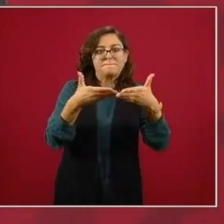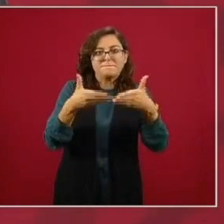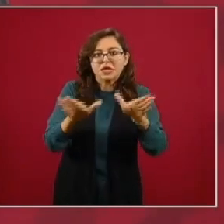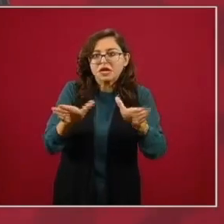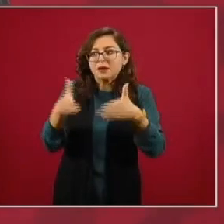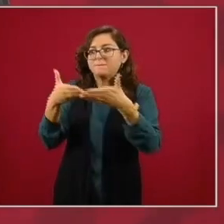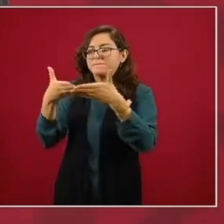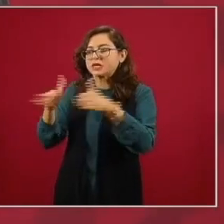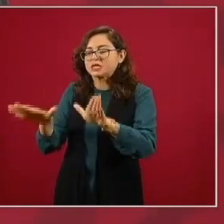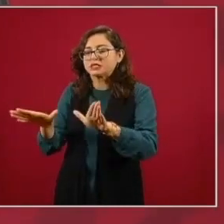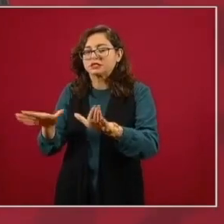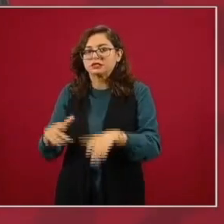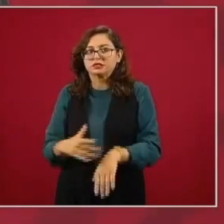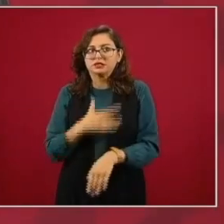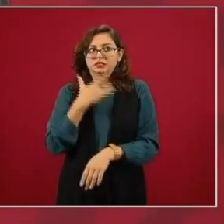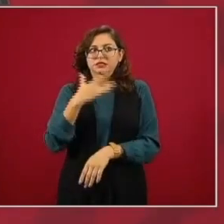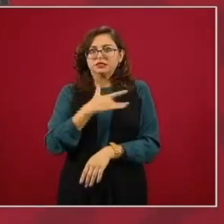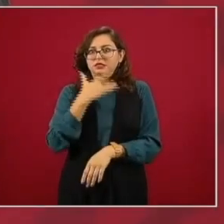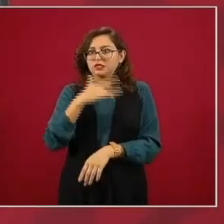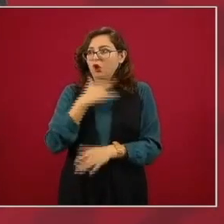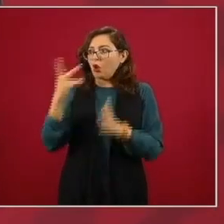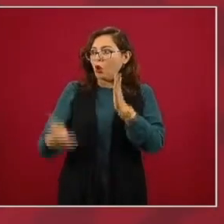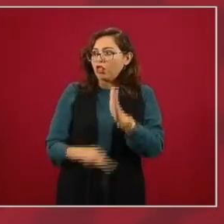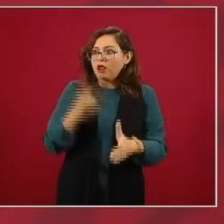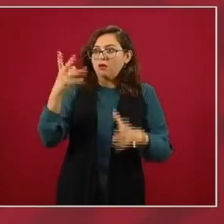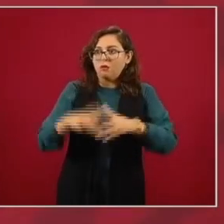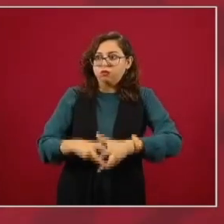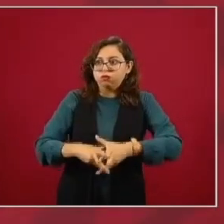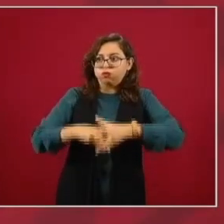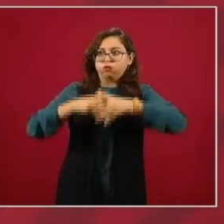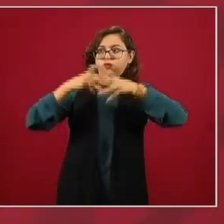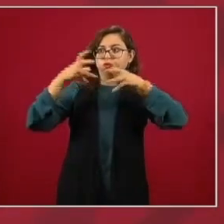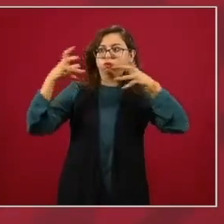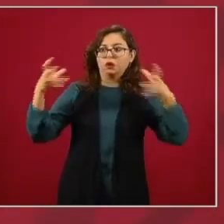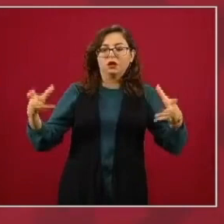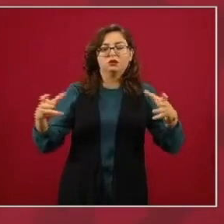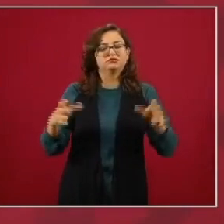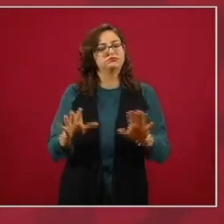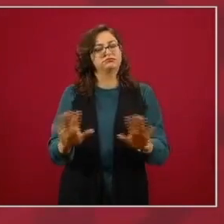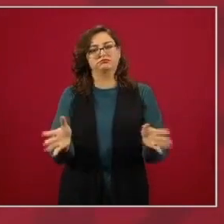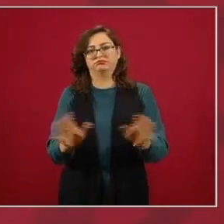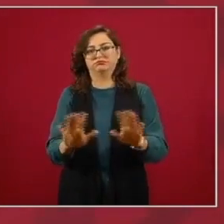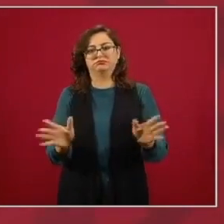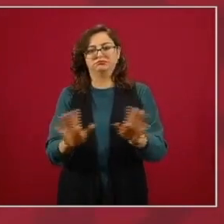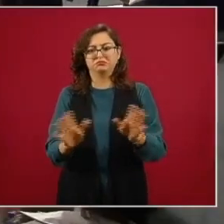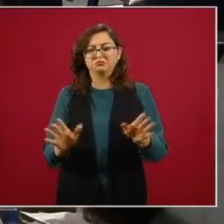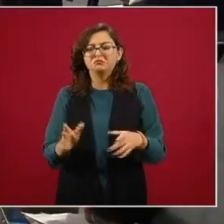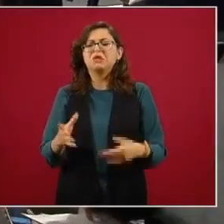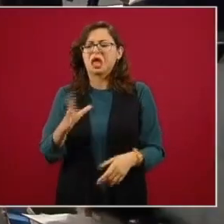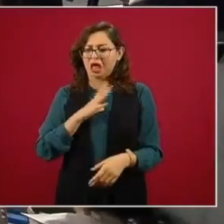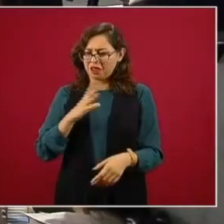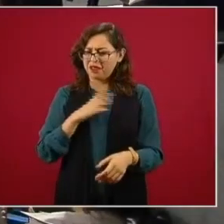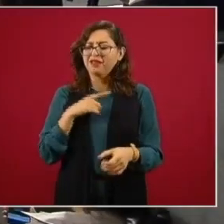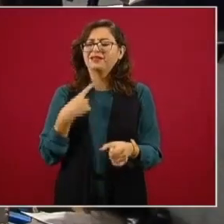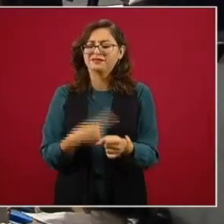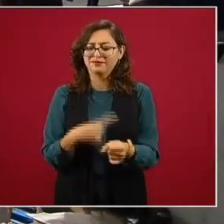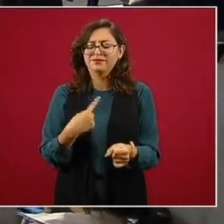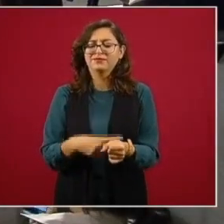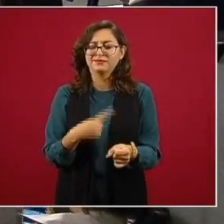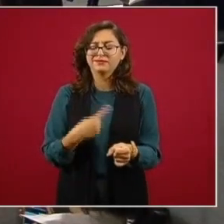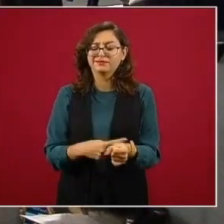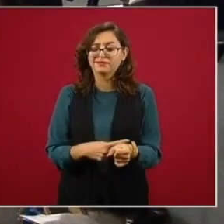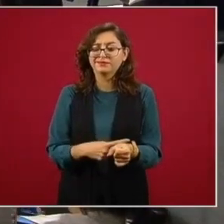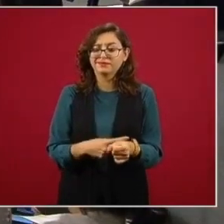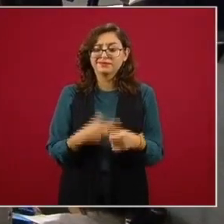no hemos tenido rebrotes han habido casos por ejemplo aquí estamos